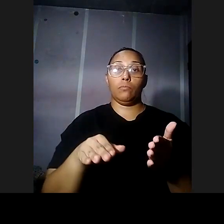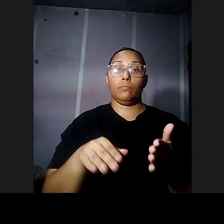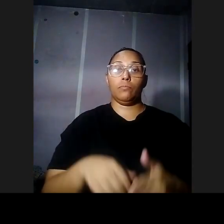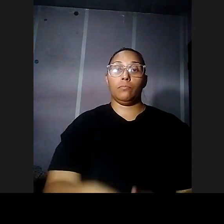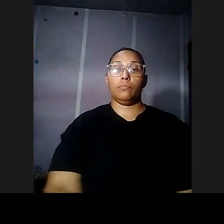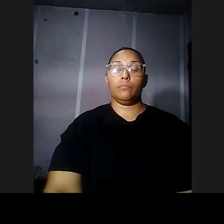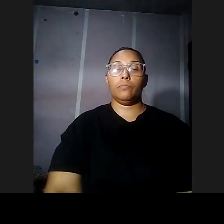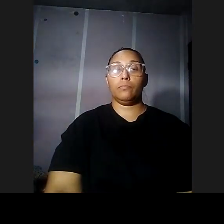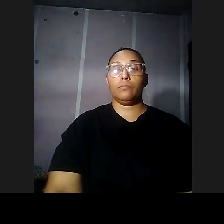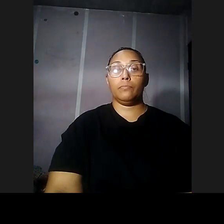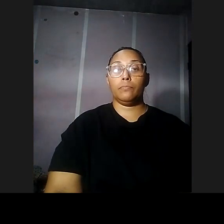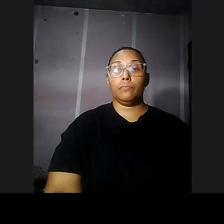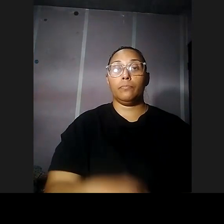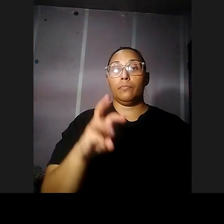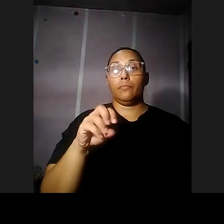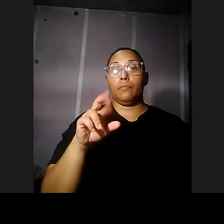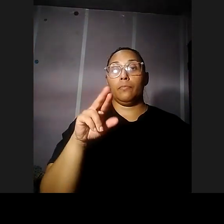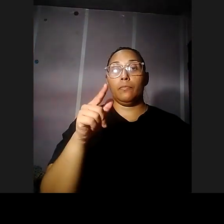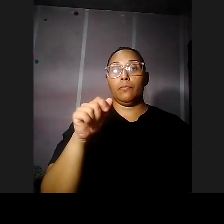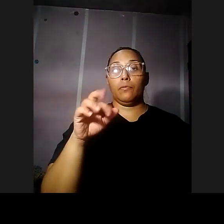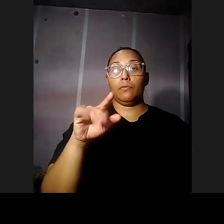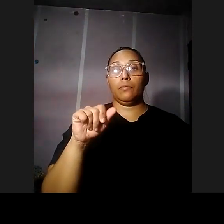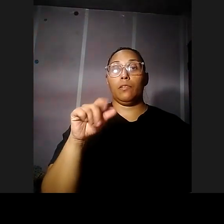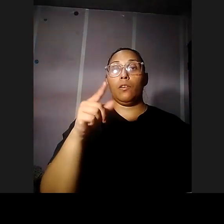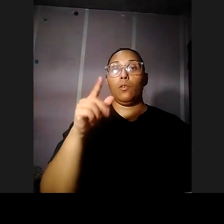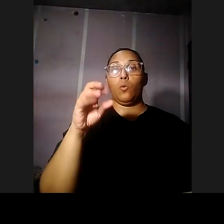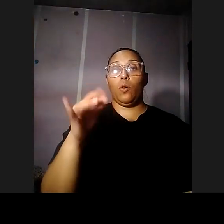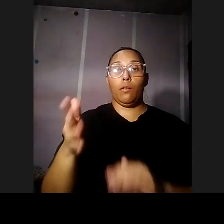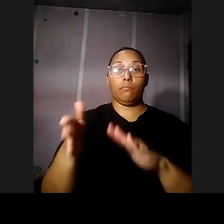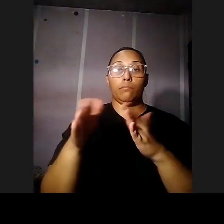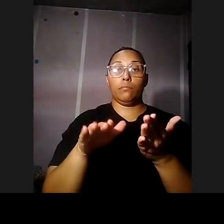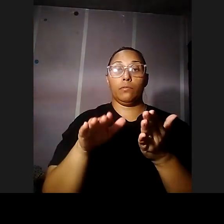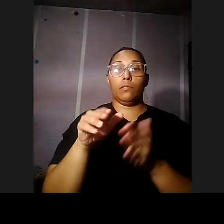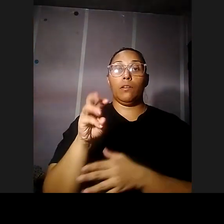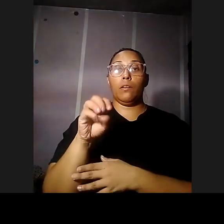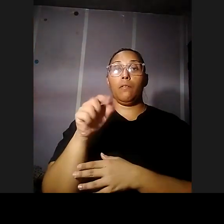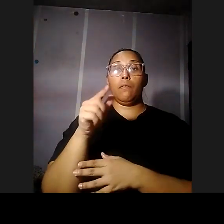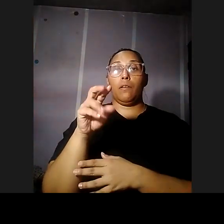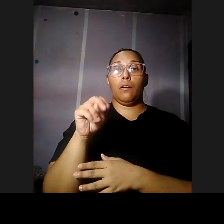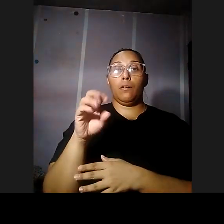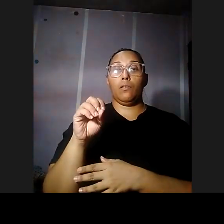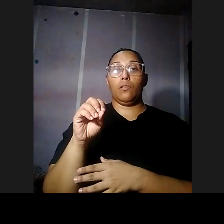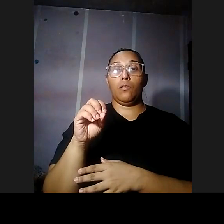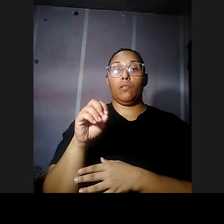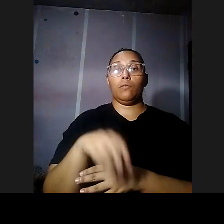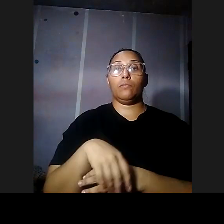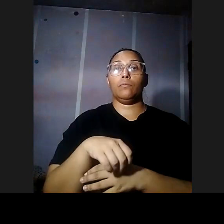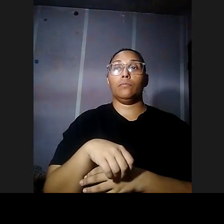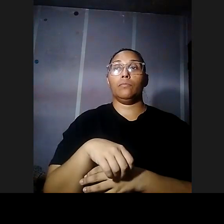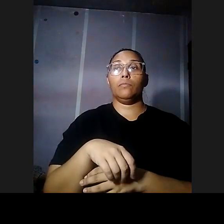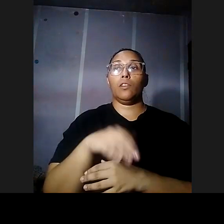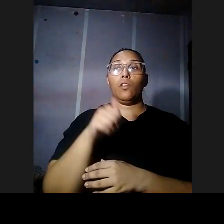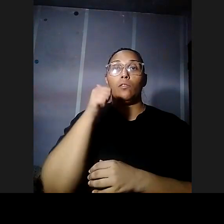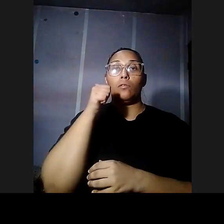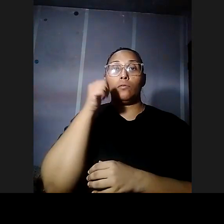obviamente Margarita y Gloria ya murieron y el otro hermano Marlon de los nietos hay uno de ellos que